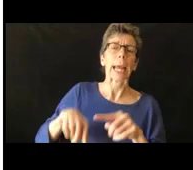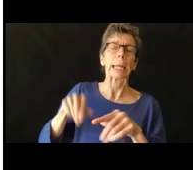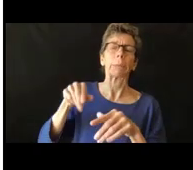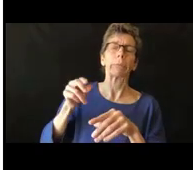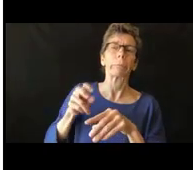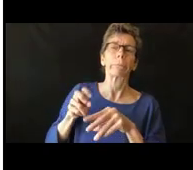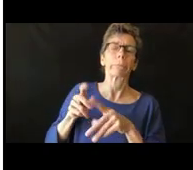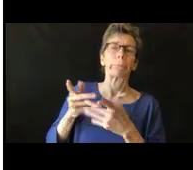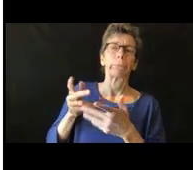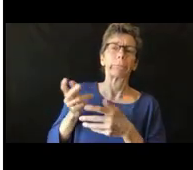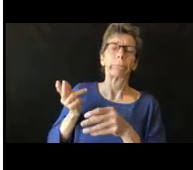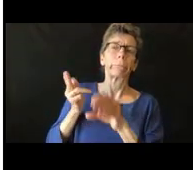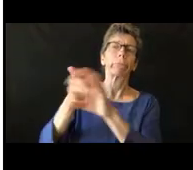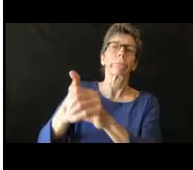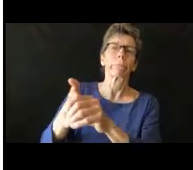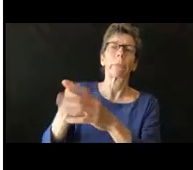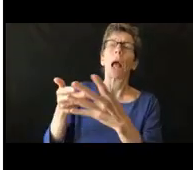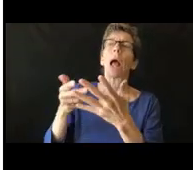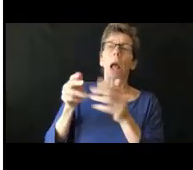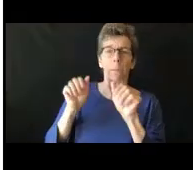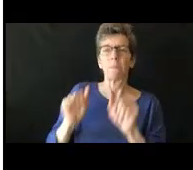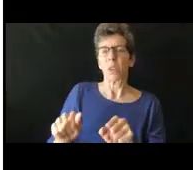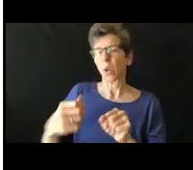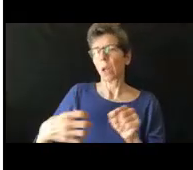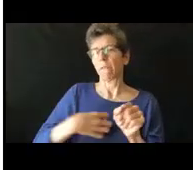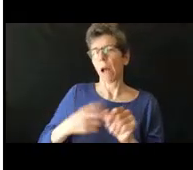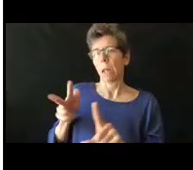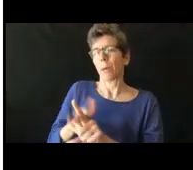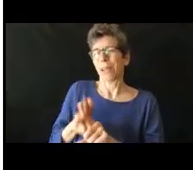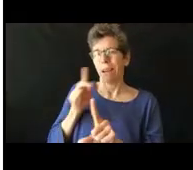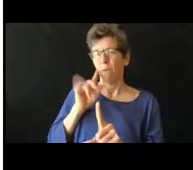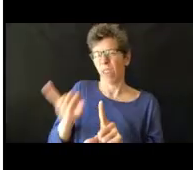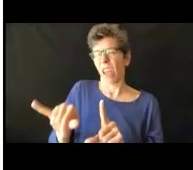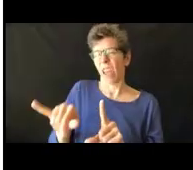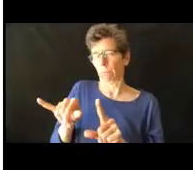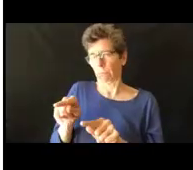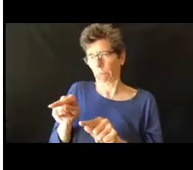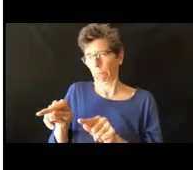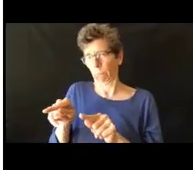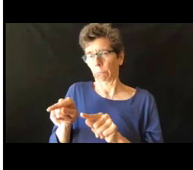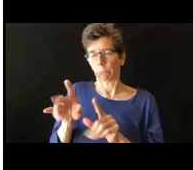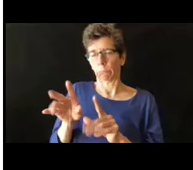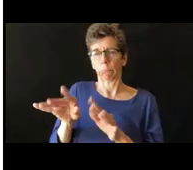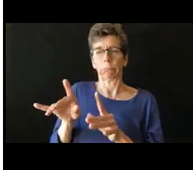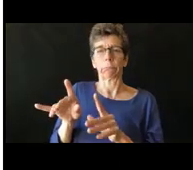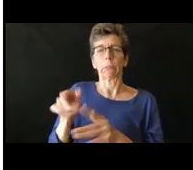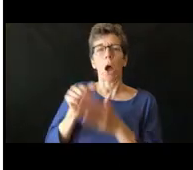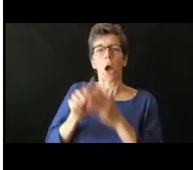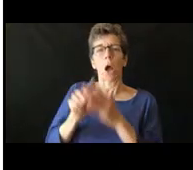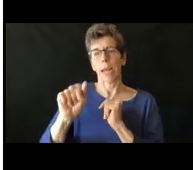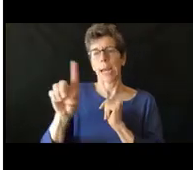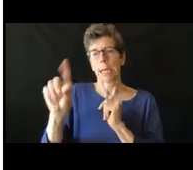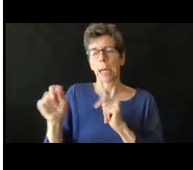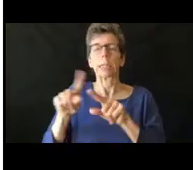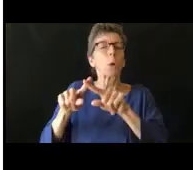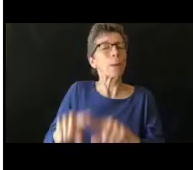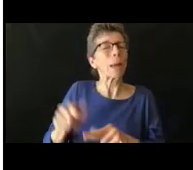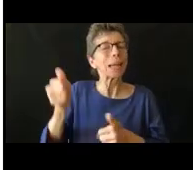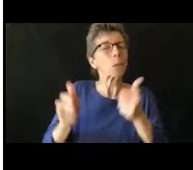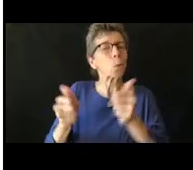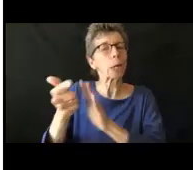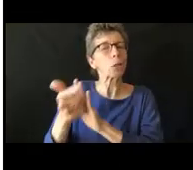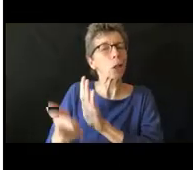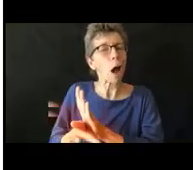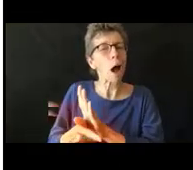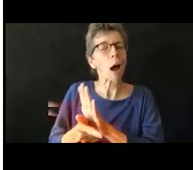hacer un litigio de acuerdo con la ADA entonces dependiendo de qué ley con la que están trabajando hay diferentes estrategias